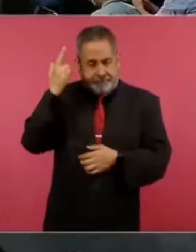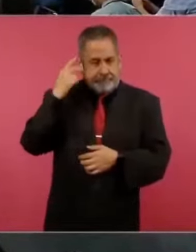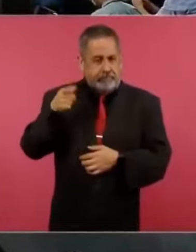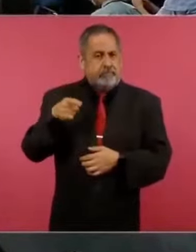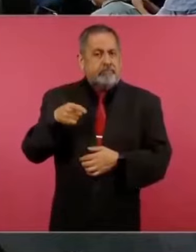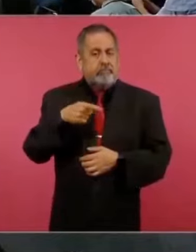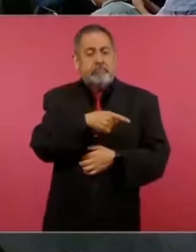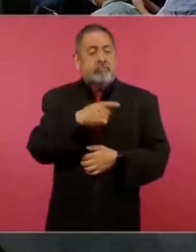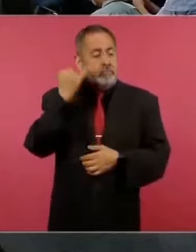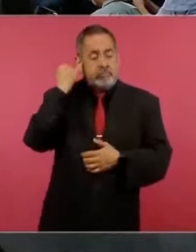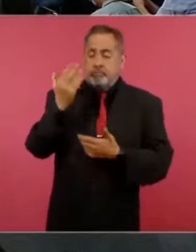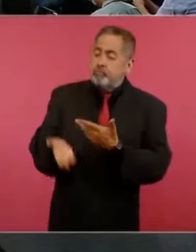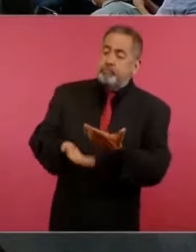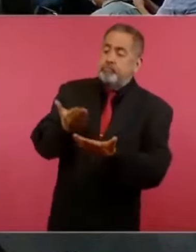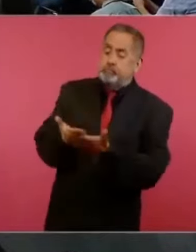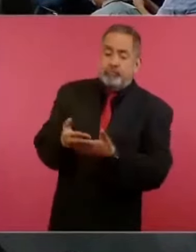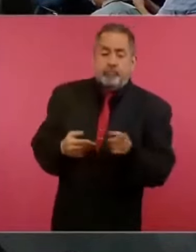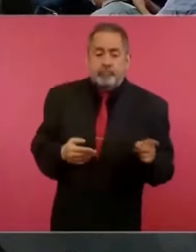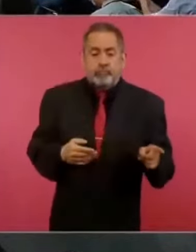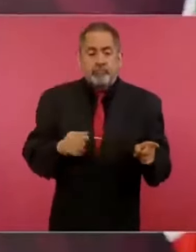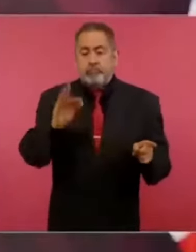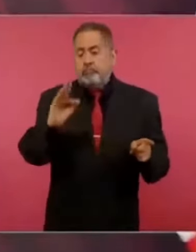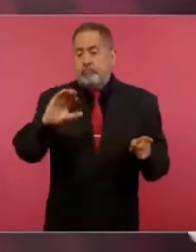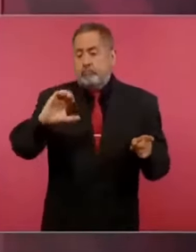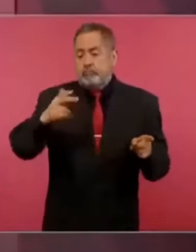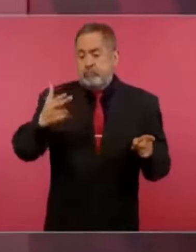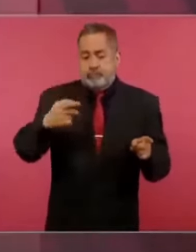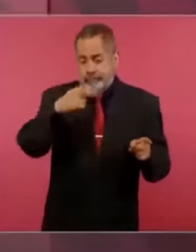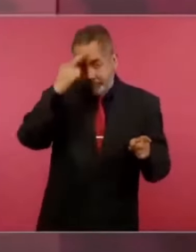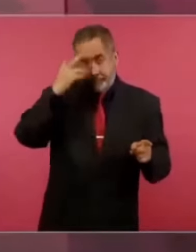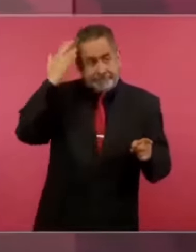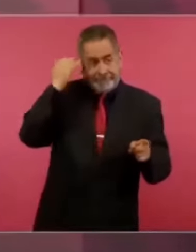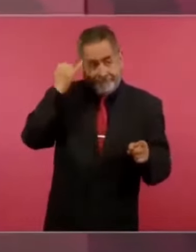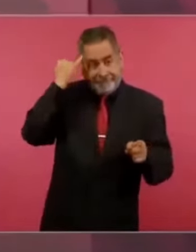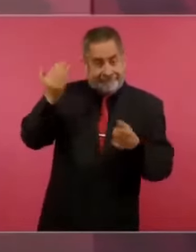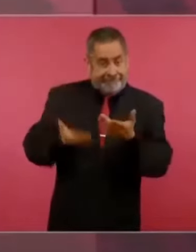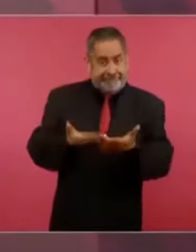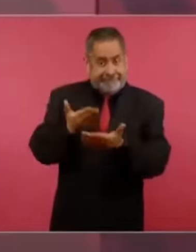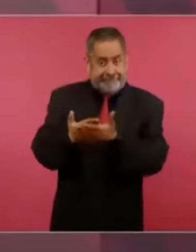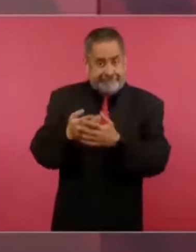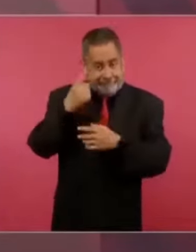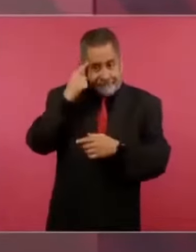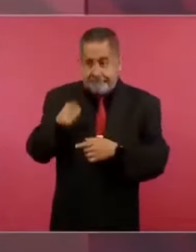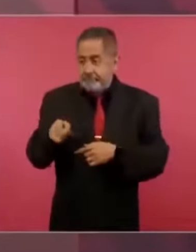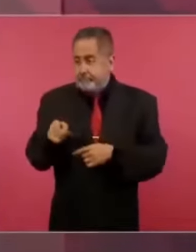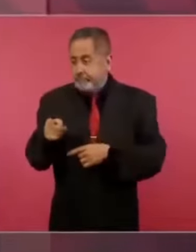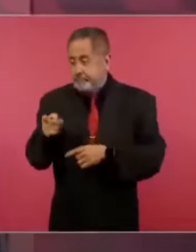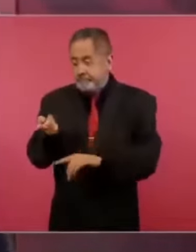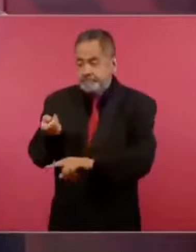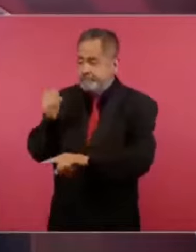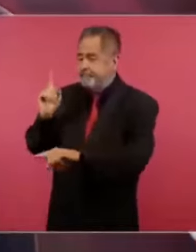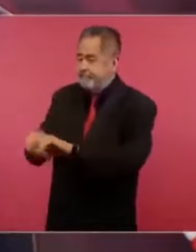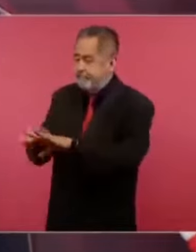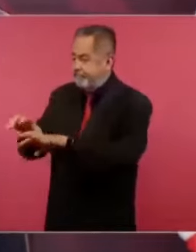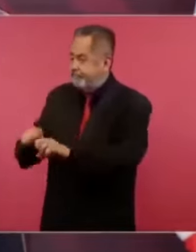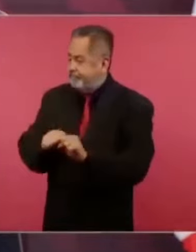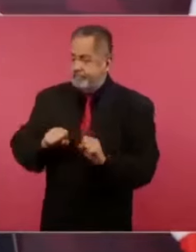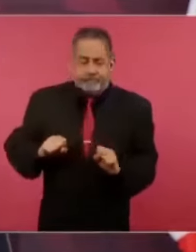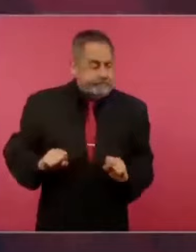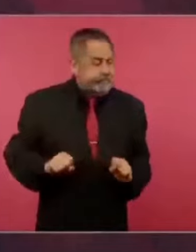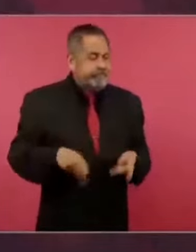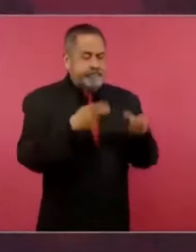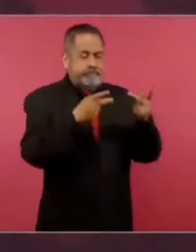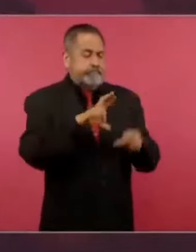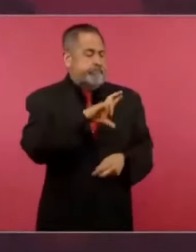propuso Calderón para la privatización del